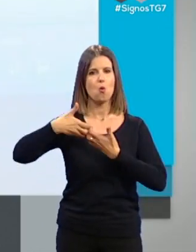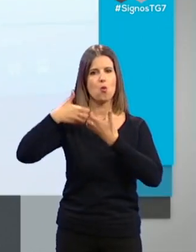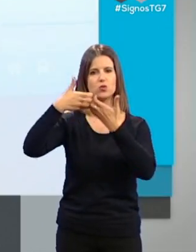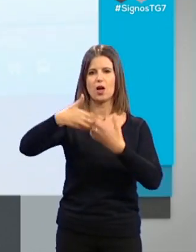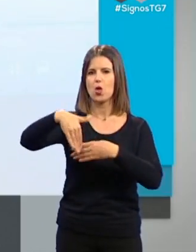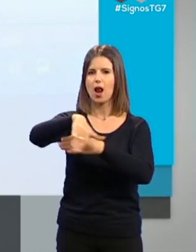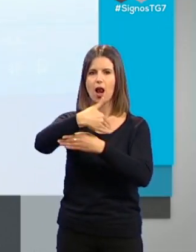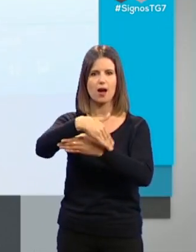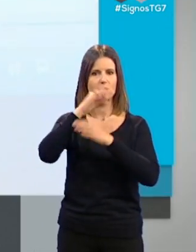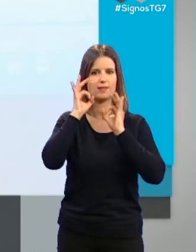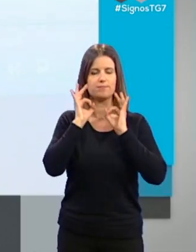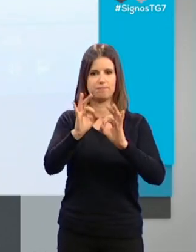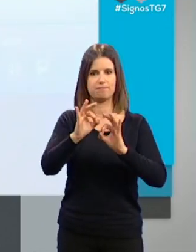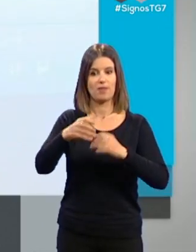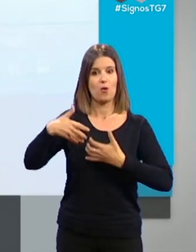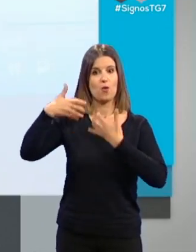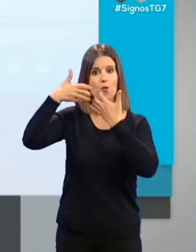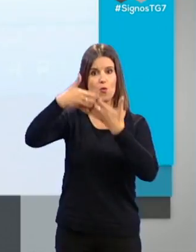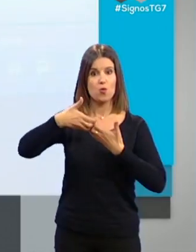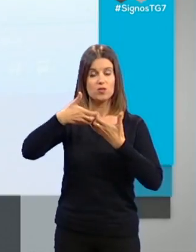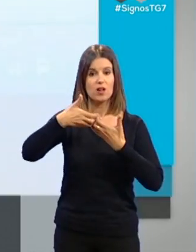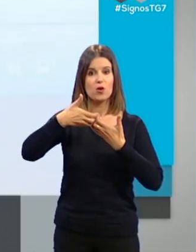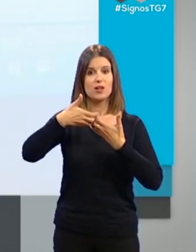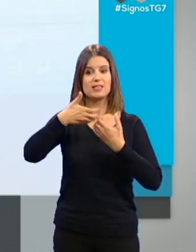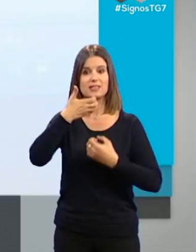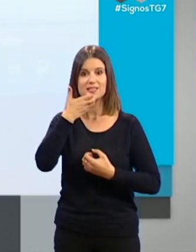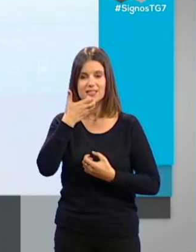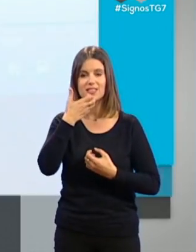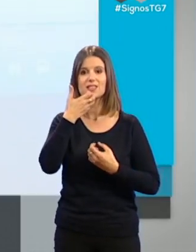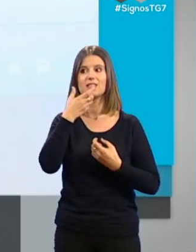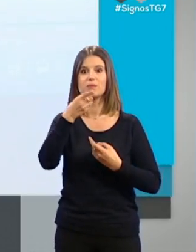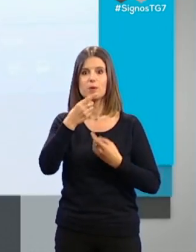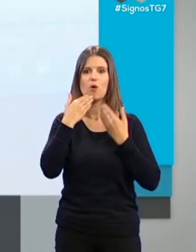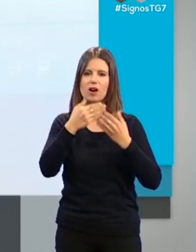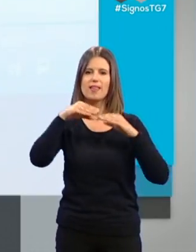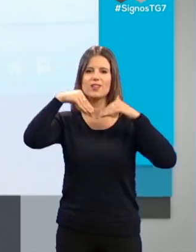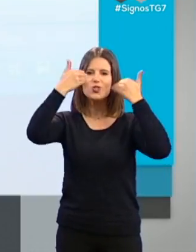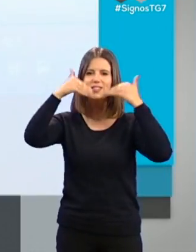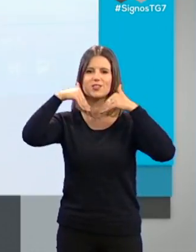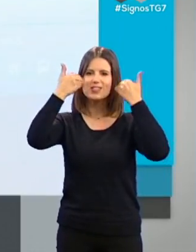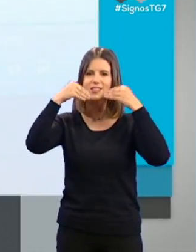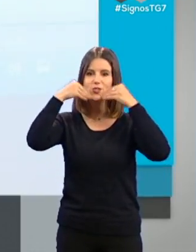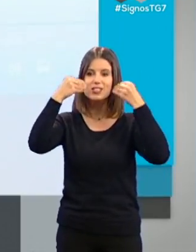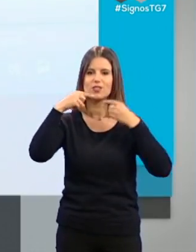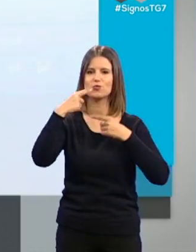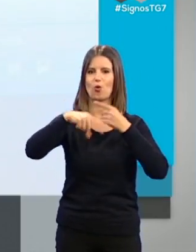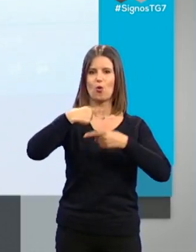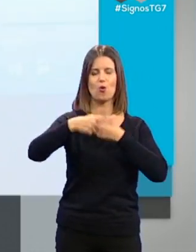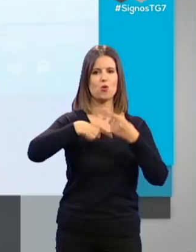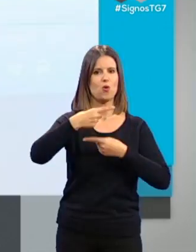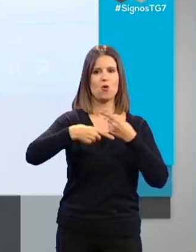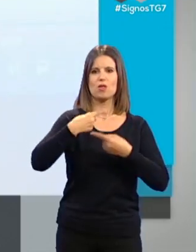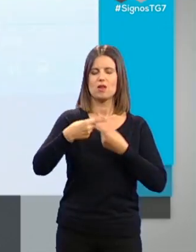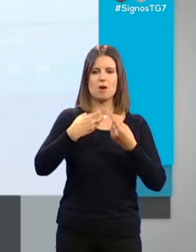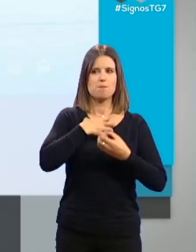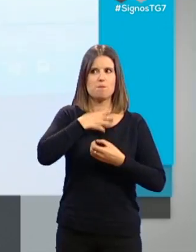literalmente. Luchadora que si no fuera por las sonrisas que os acompañan día a día, no podíais lanzar un grito. El que